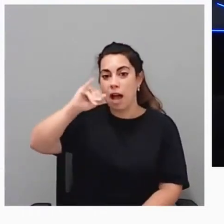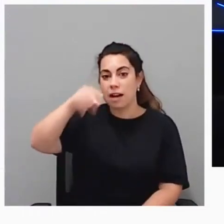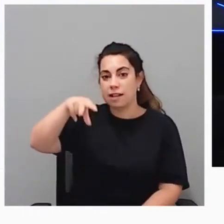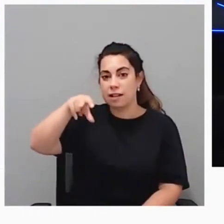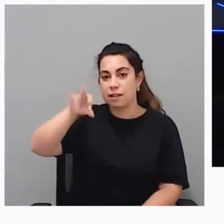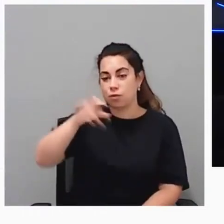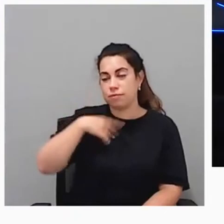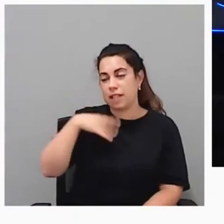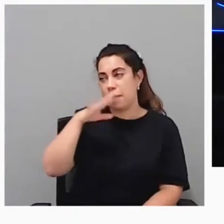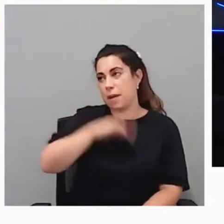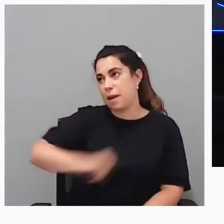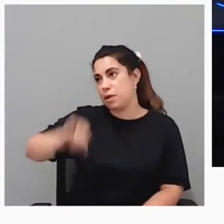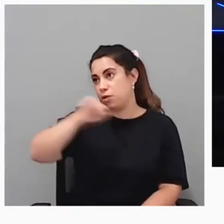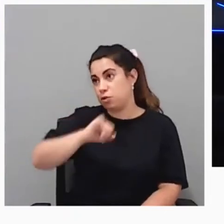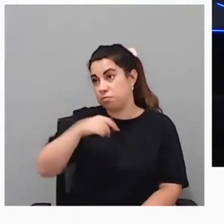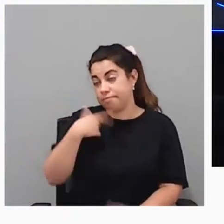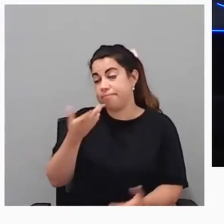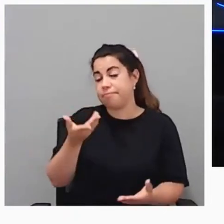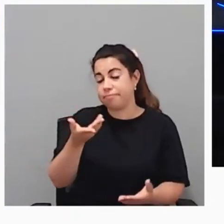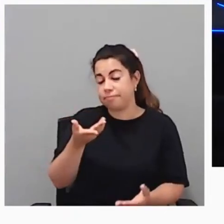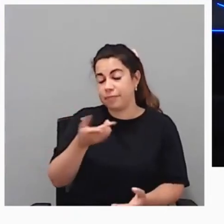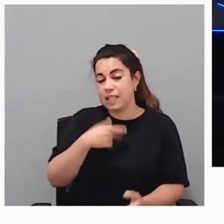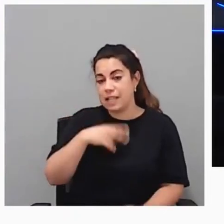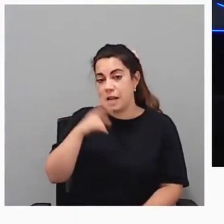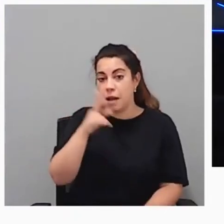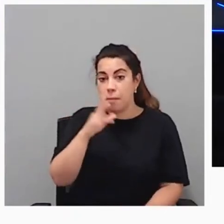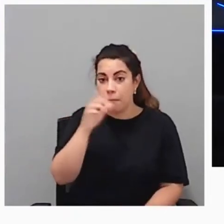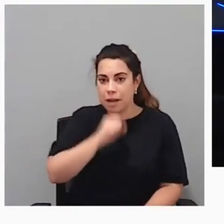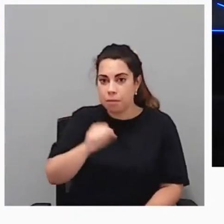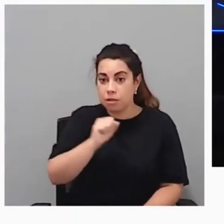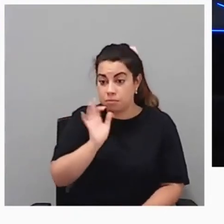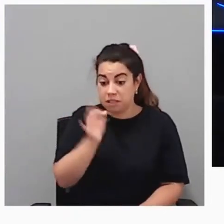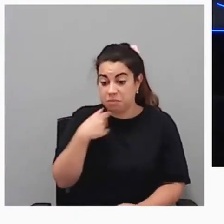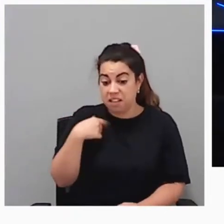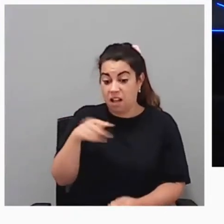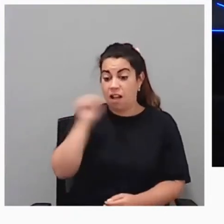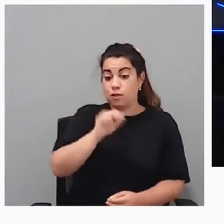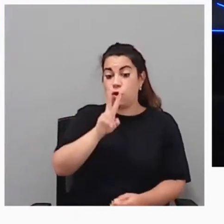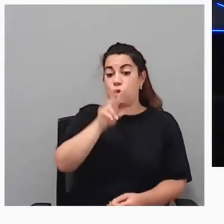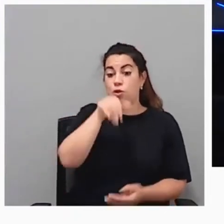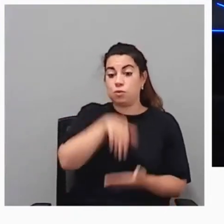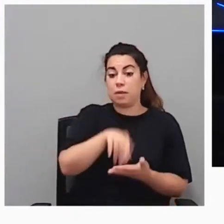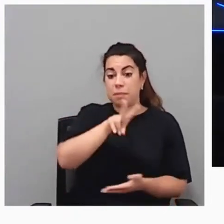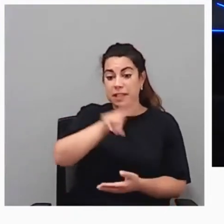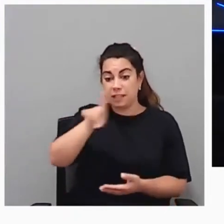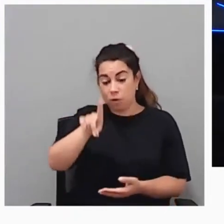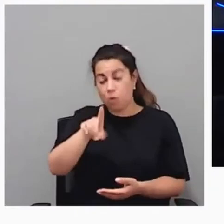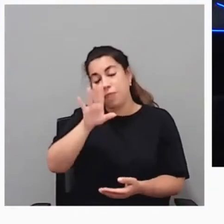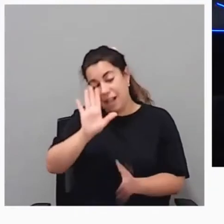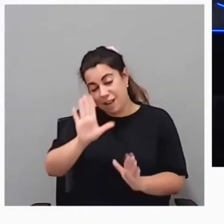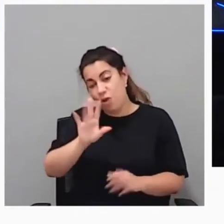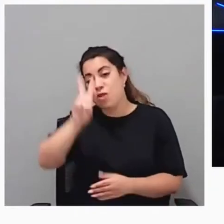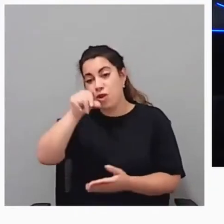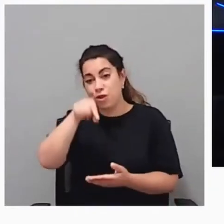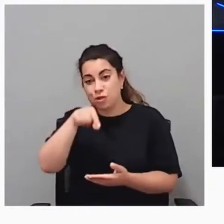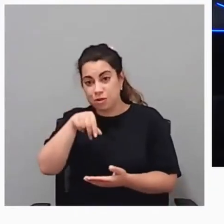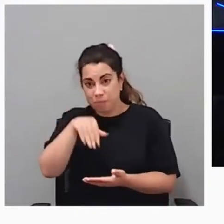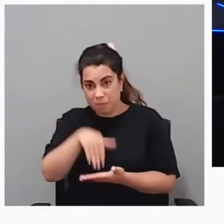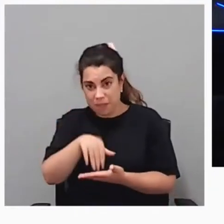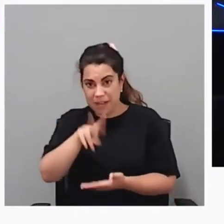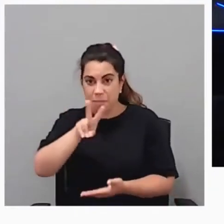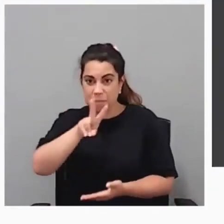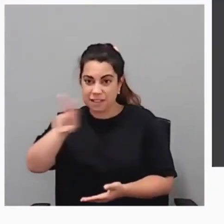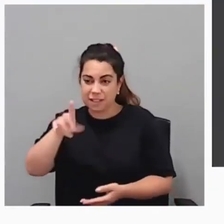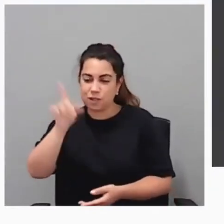y tristemente también para definir este año 2022. Bueno, pues estas son algunas pinceladas de cómo vemos el